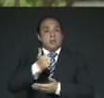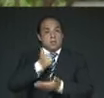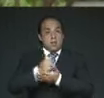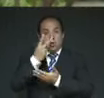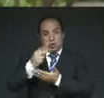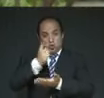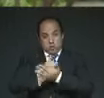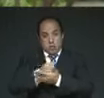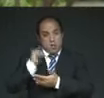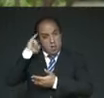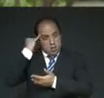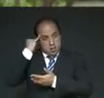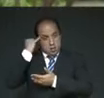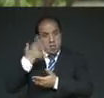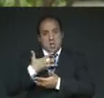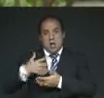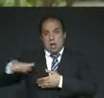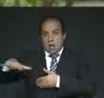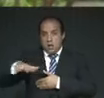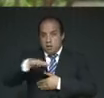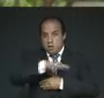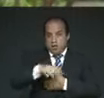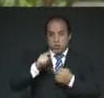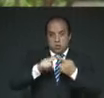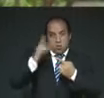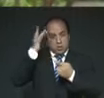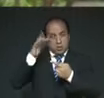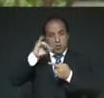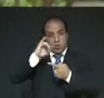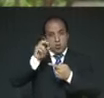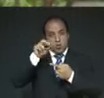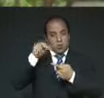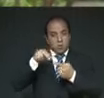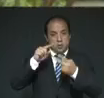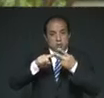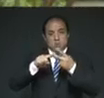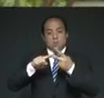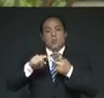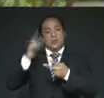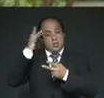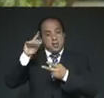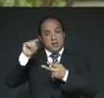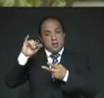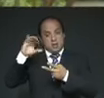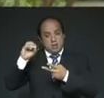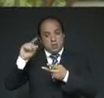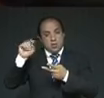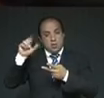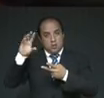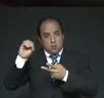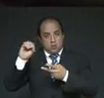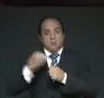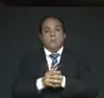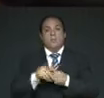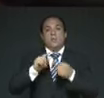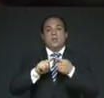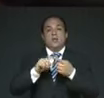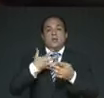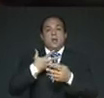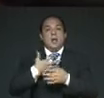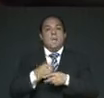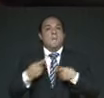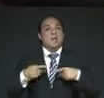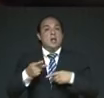indígenas con sus propios cabildos, San Juan-Tenochtitlán y Santiago-Tlatelolco, que además de hispanohablante, ha sido